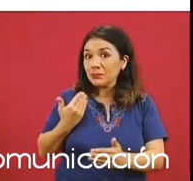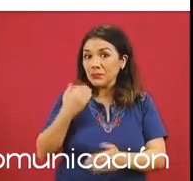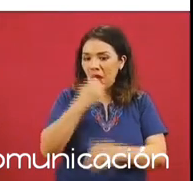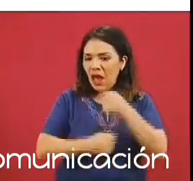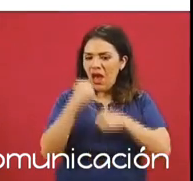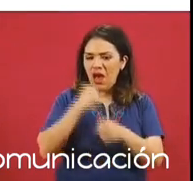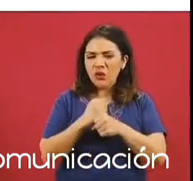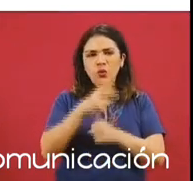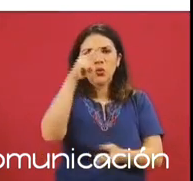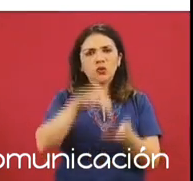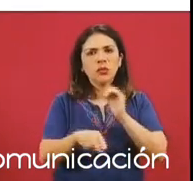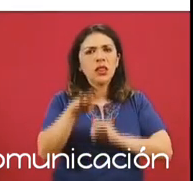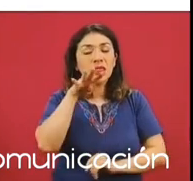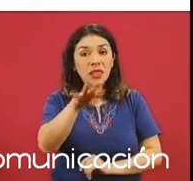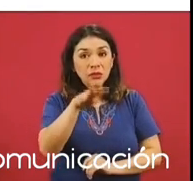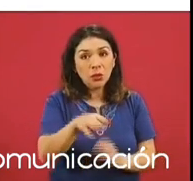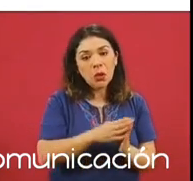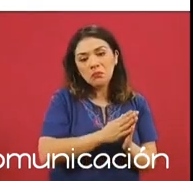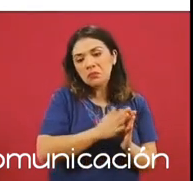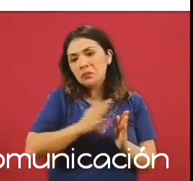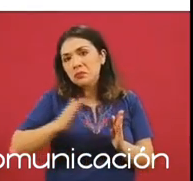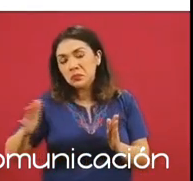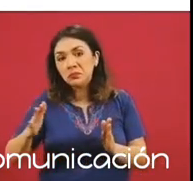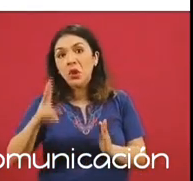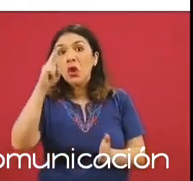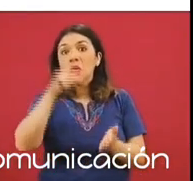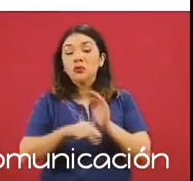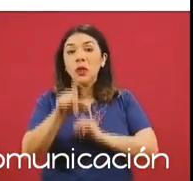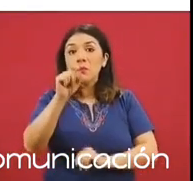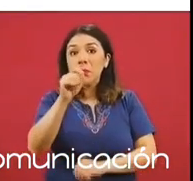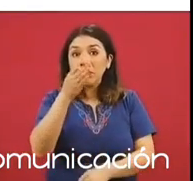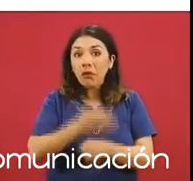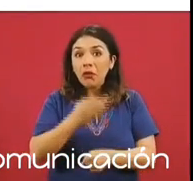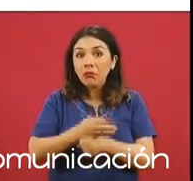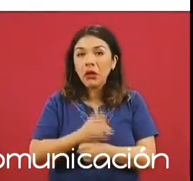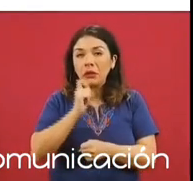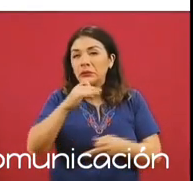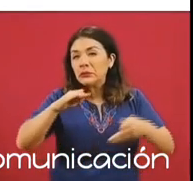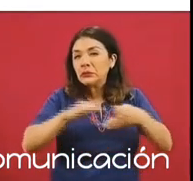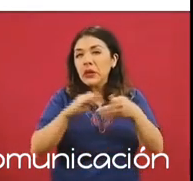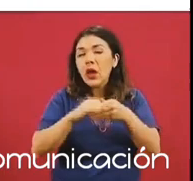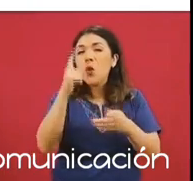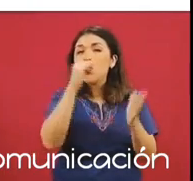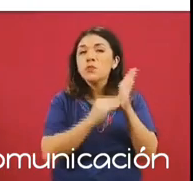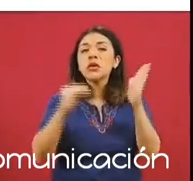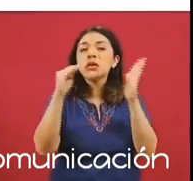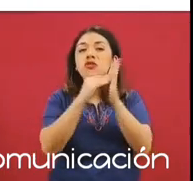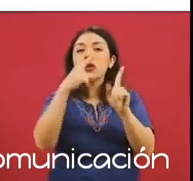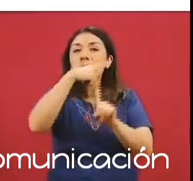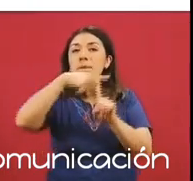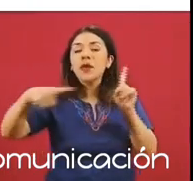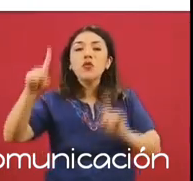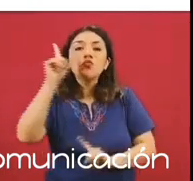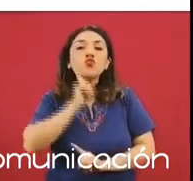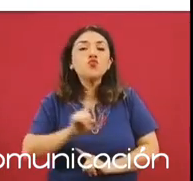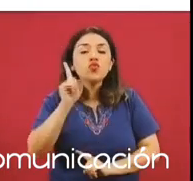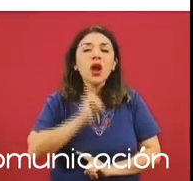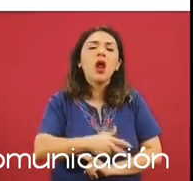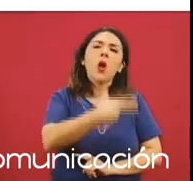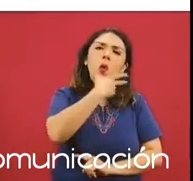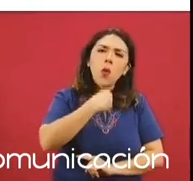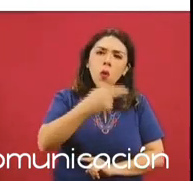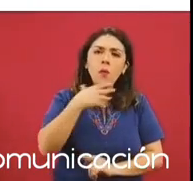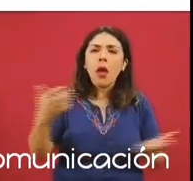2019 y 2020, casi el millón y medio de mujeres y hombres